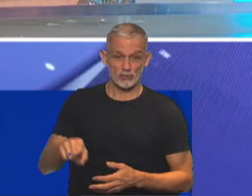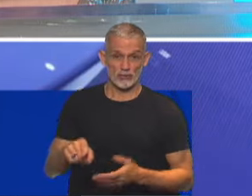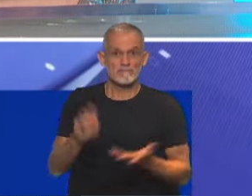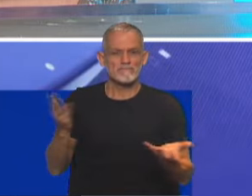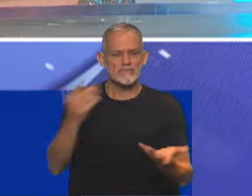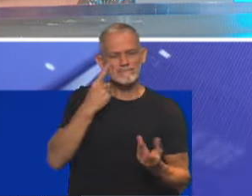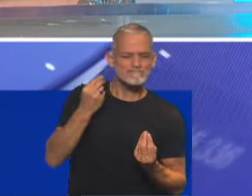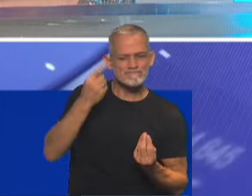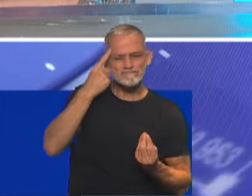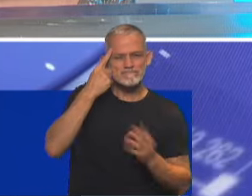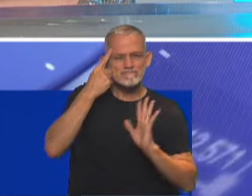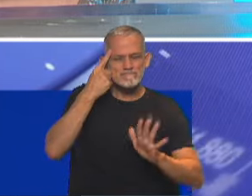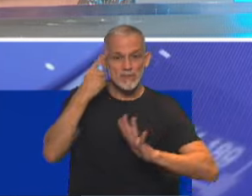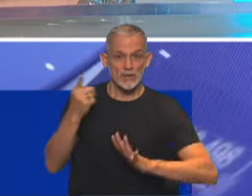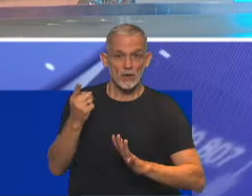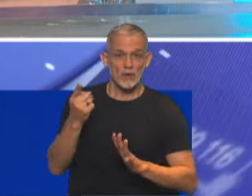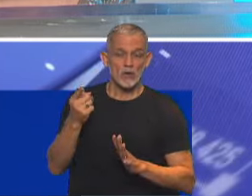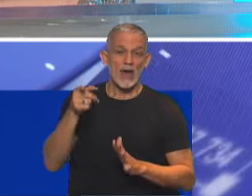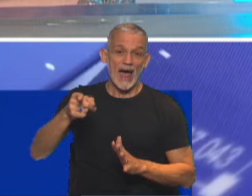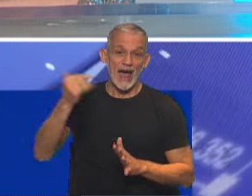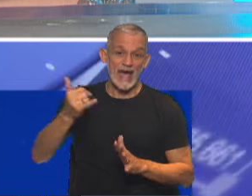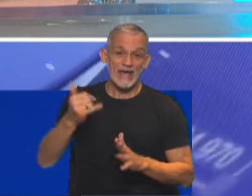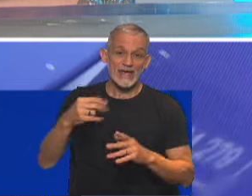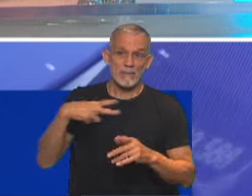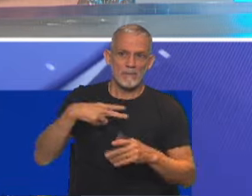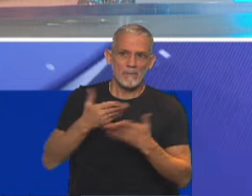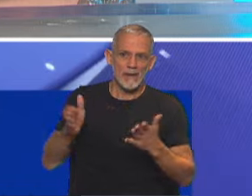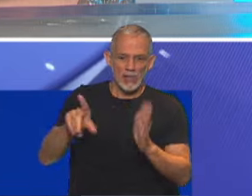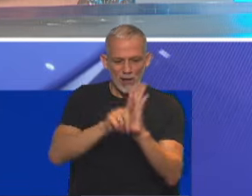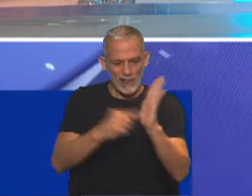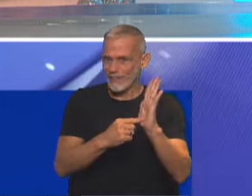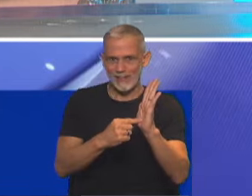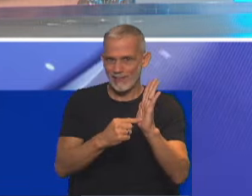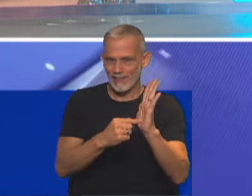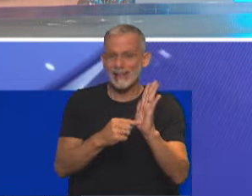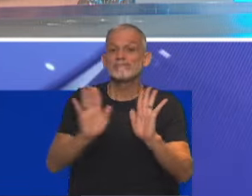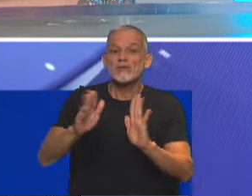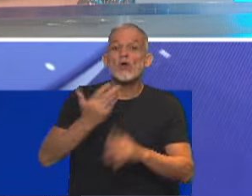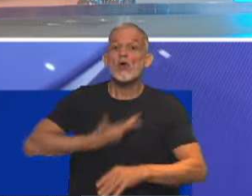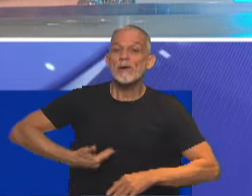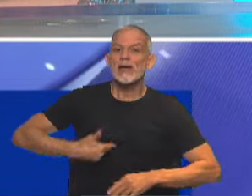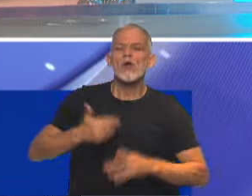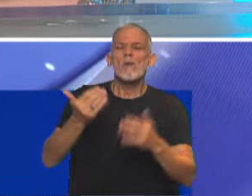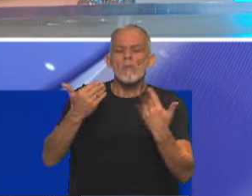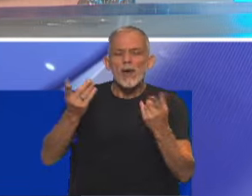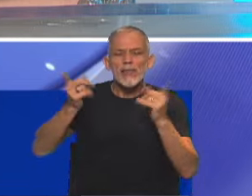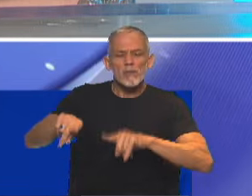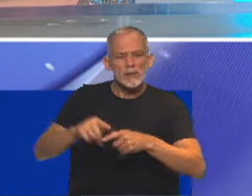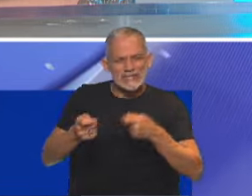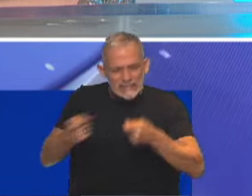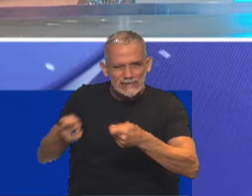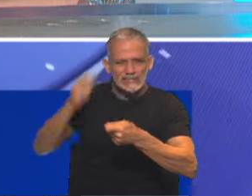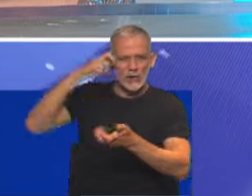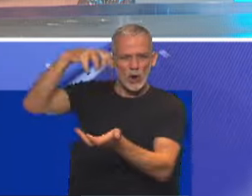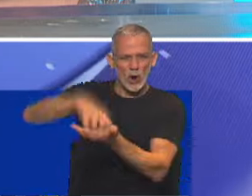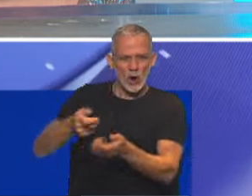especula con que más allá de que no hayan salido las privatizaciones en la ley bases, el gobierno pueda volver a insistir con eso